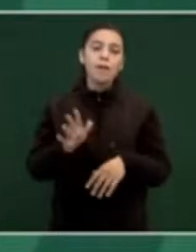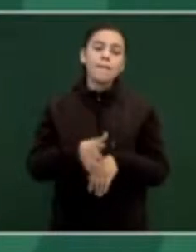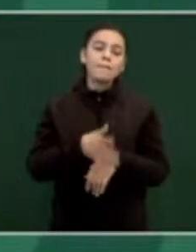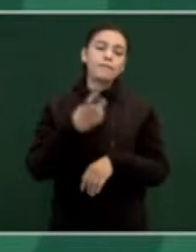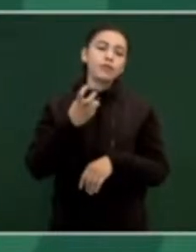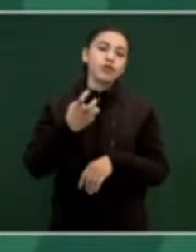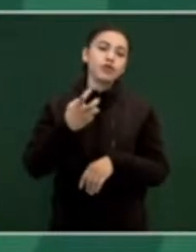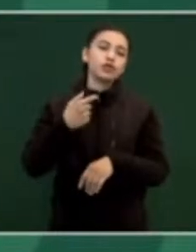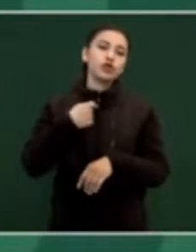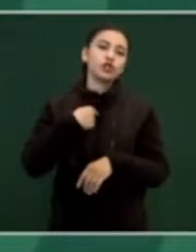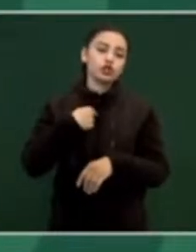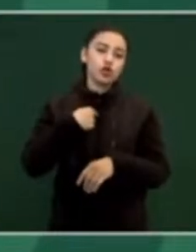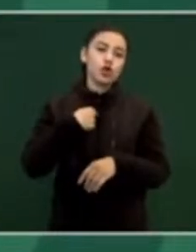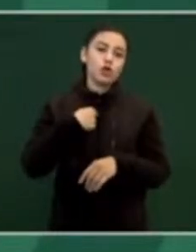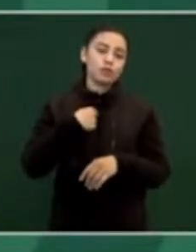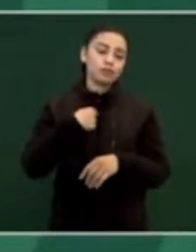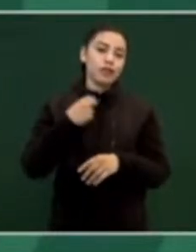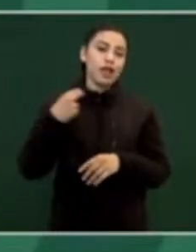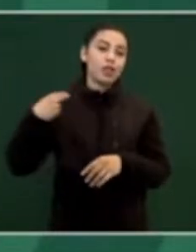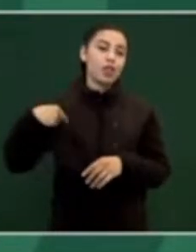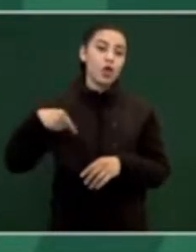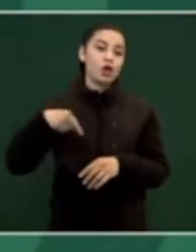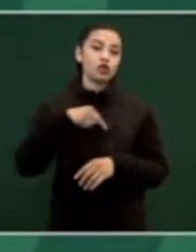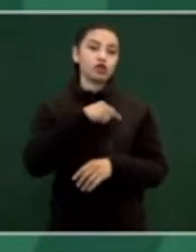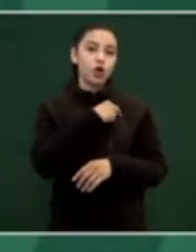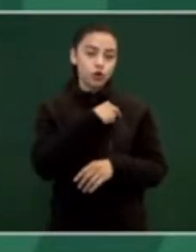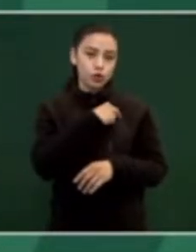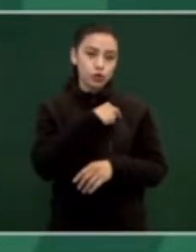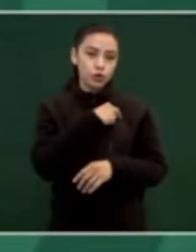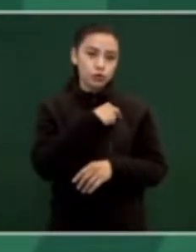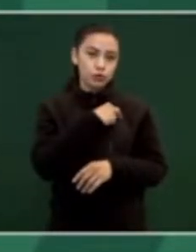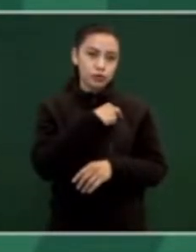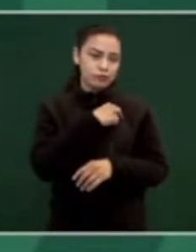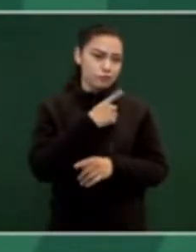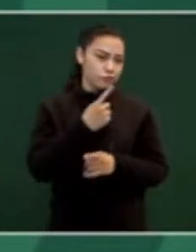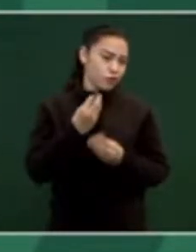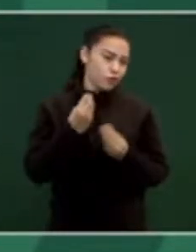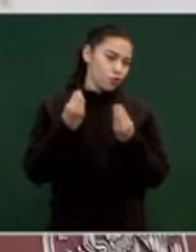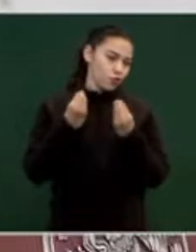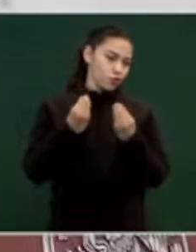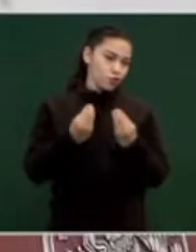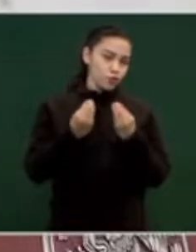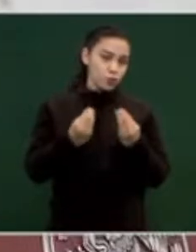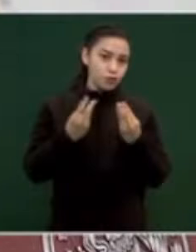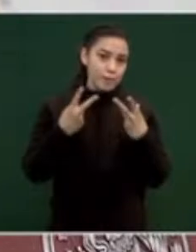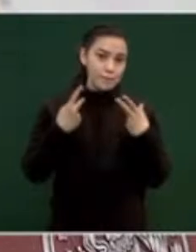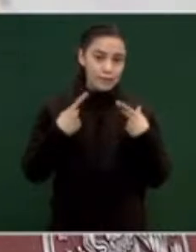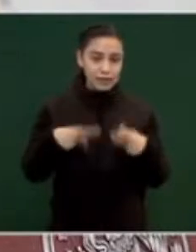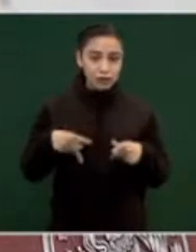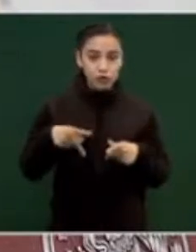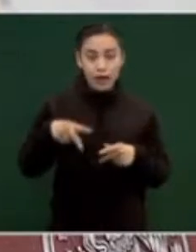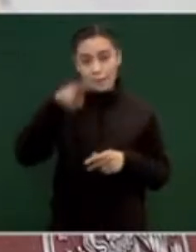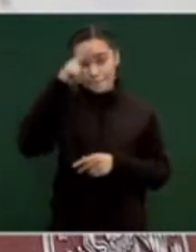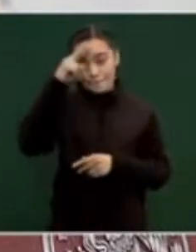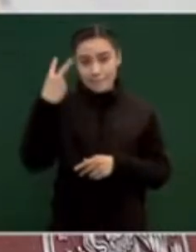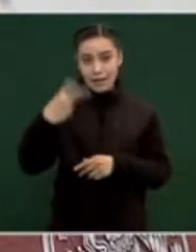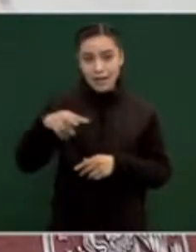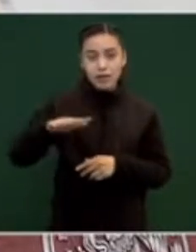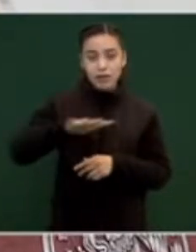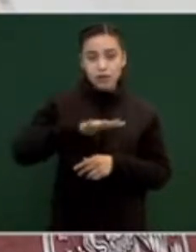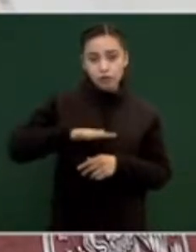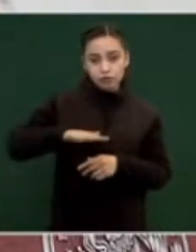son millones de mexicanos los que quieren un cambio, una transformación,